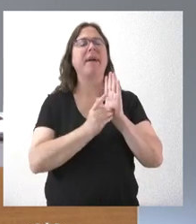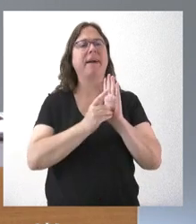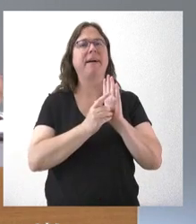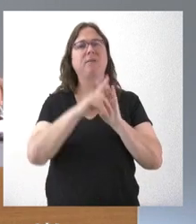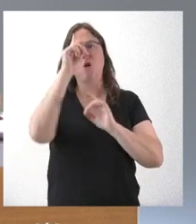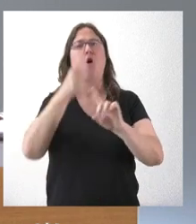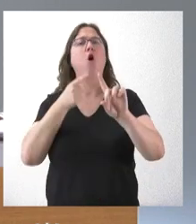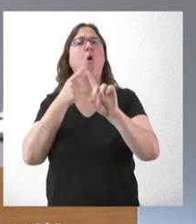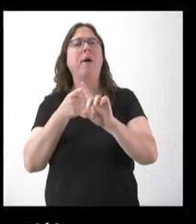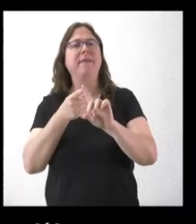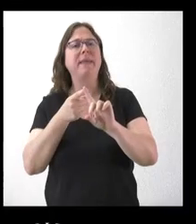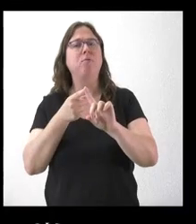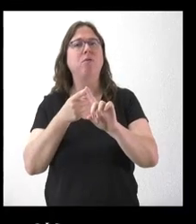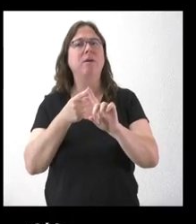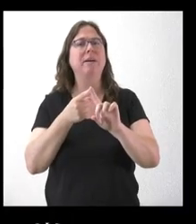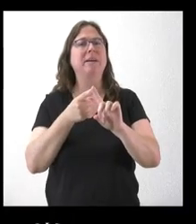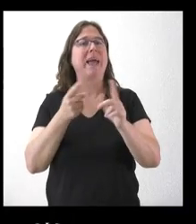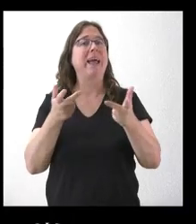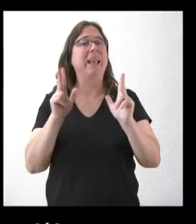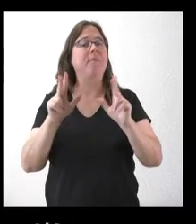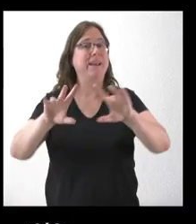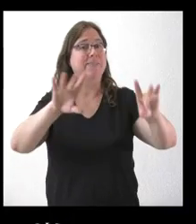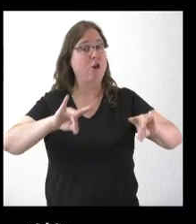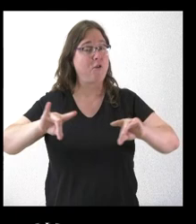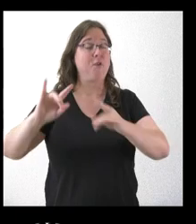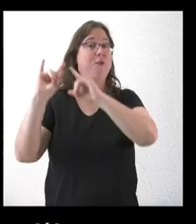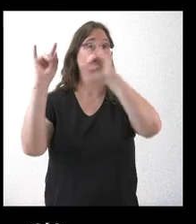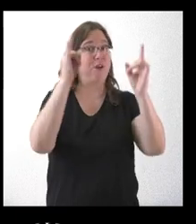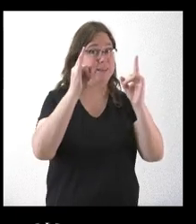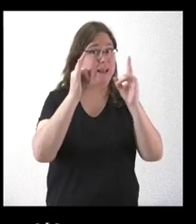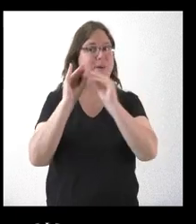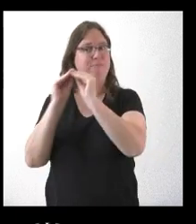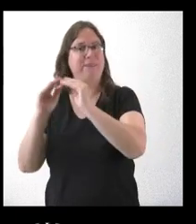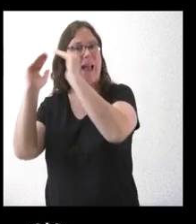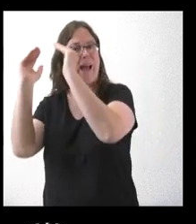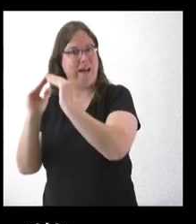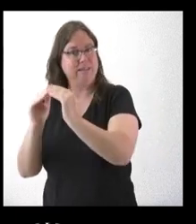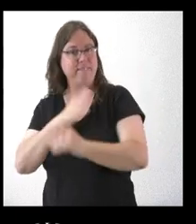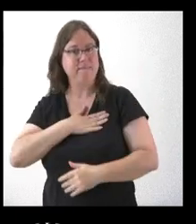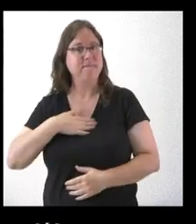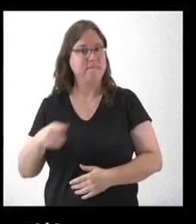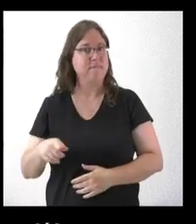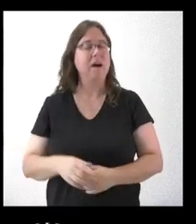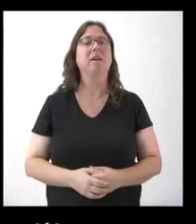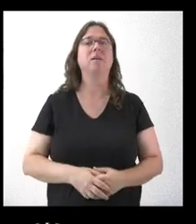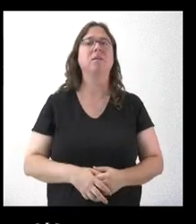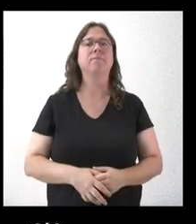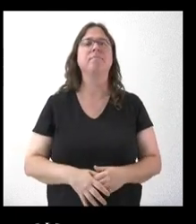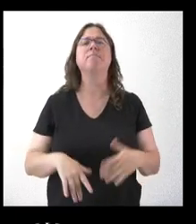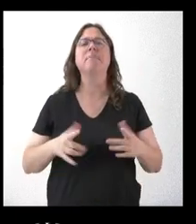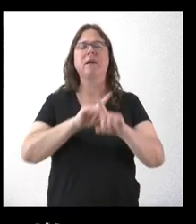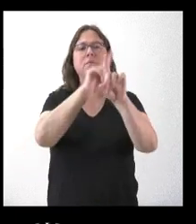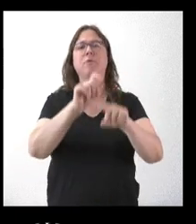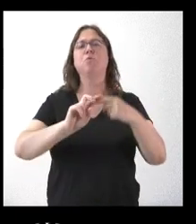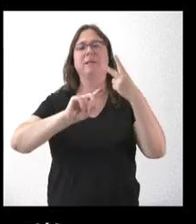objetivos por ahí es liberar suelo forestal para fomentar la construcción de vivienda en Castilla y León. Y luego también tiene otra